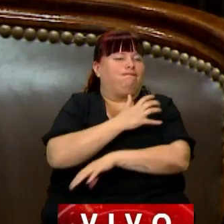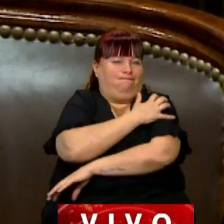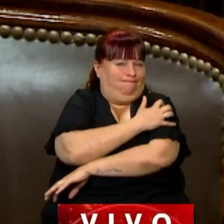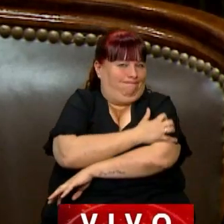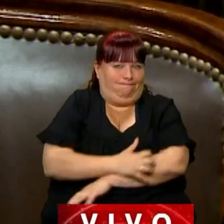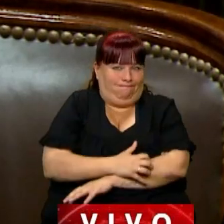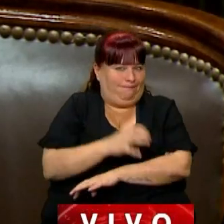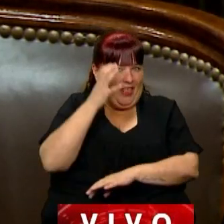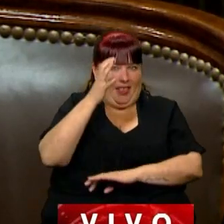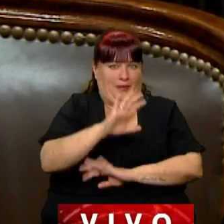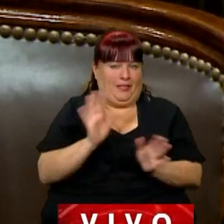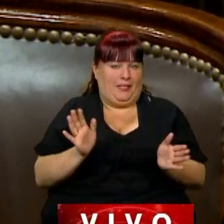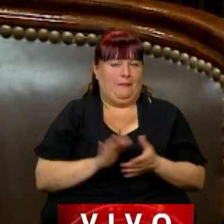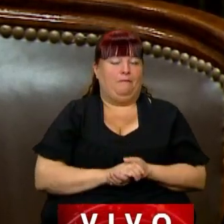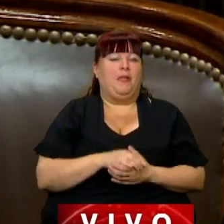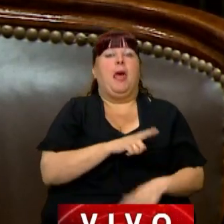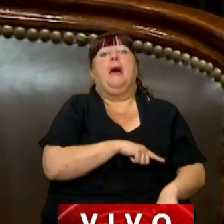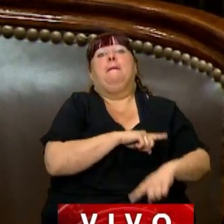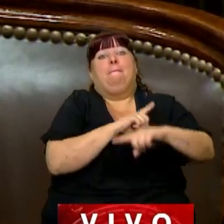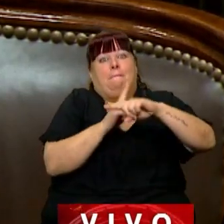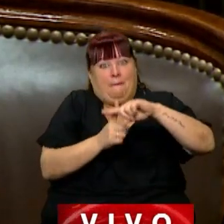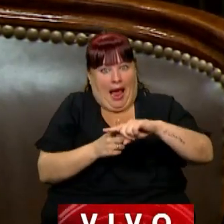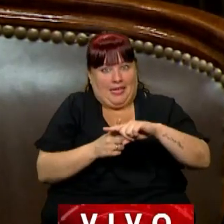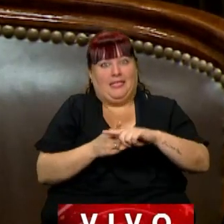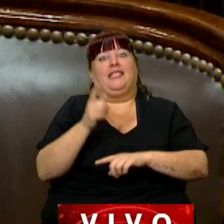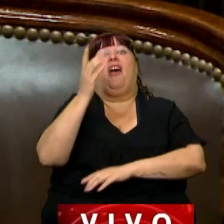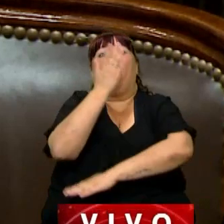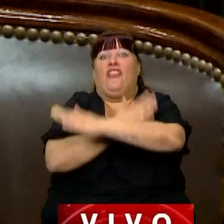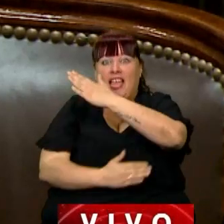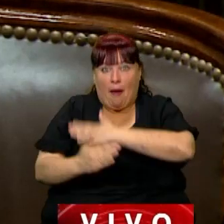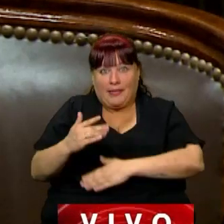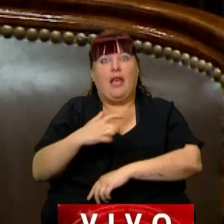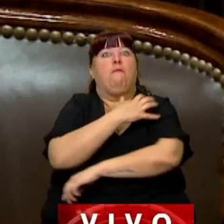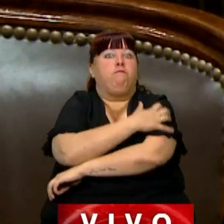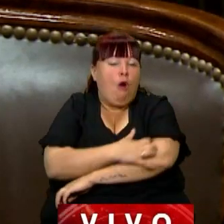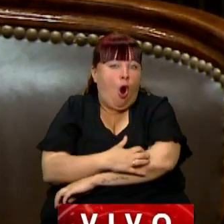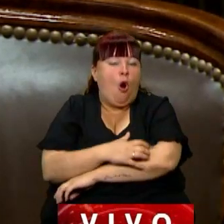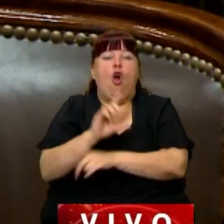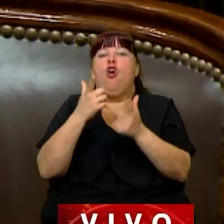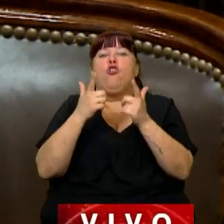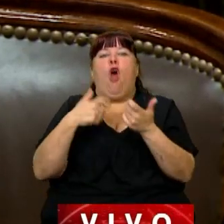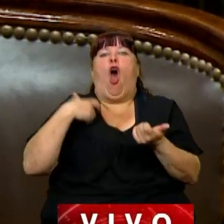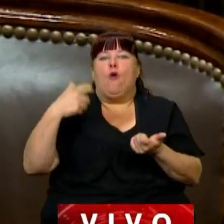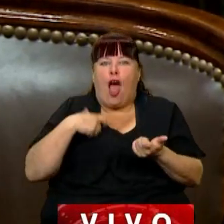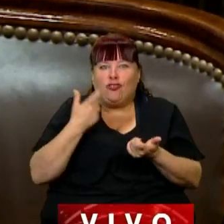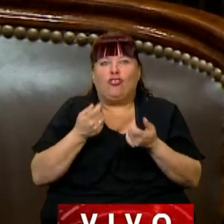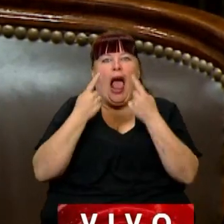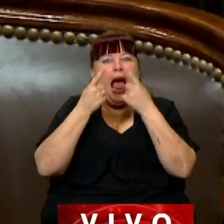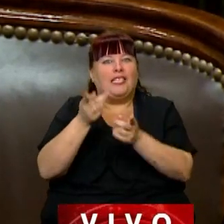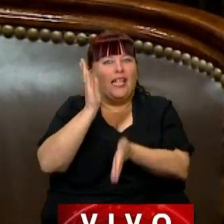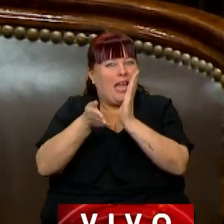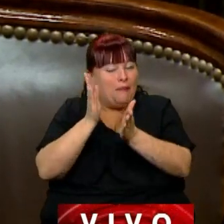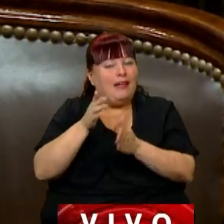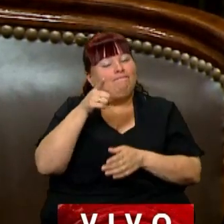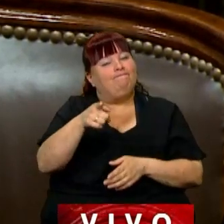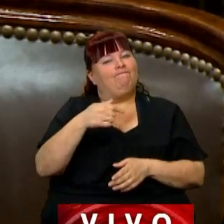vulnerabilidad. Y si a eso le sumamos personas con discapacidad que no tengan acceso a las prestaciones necesarias, es ahí